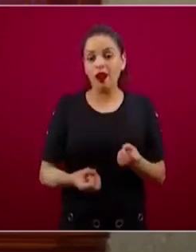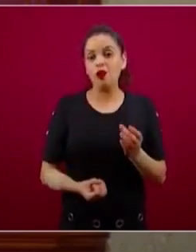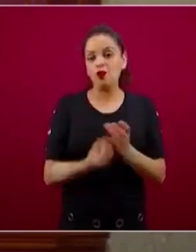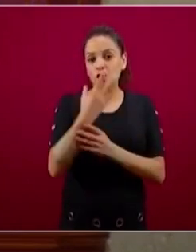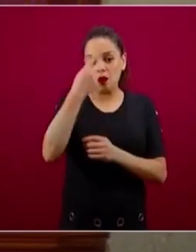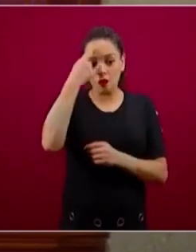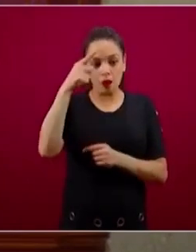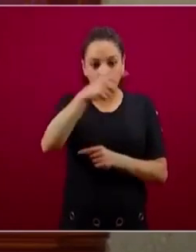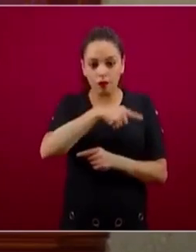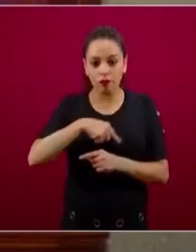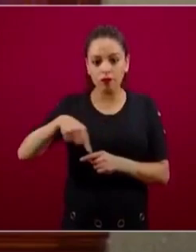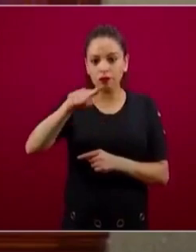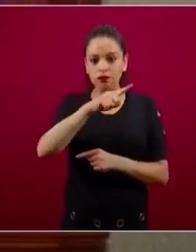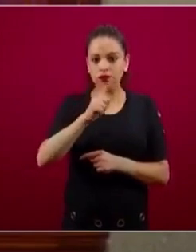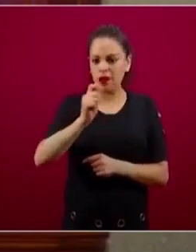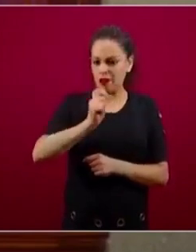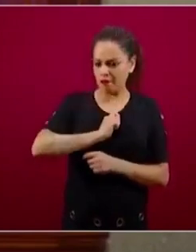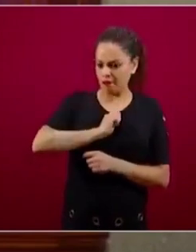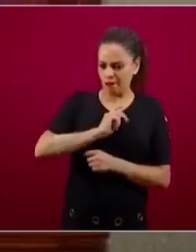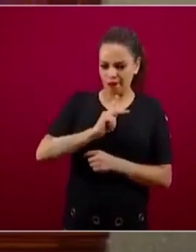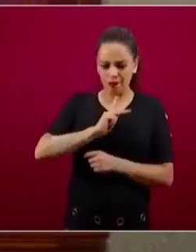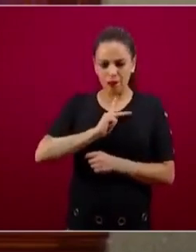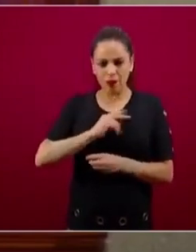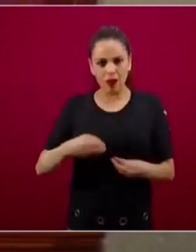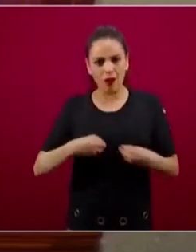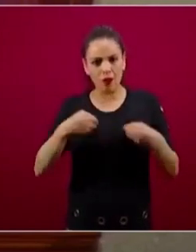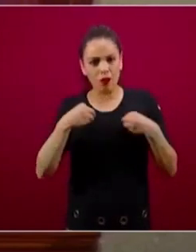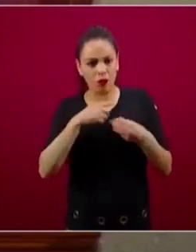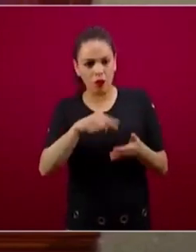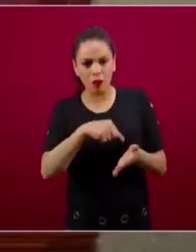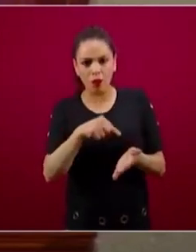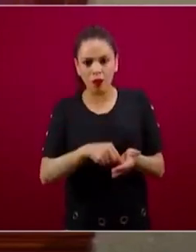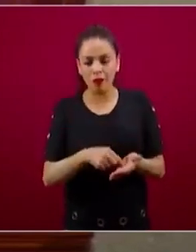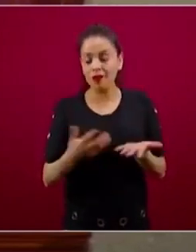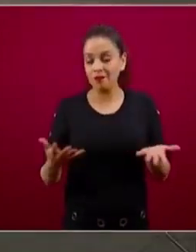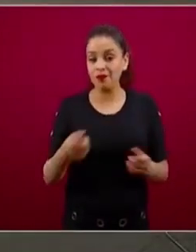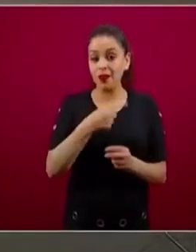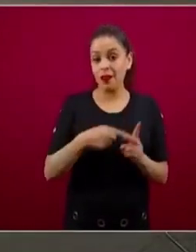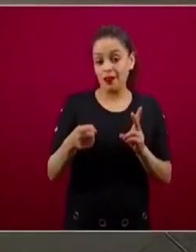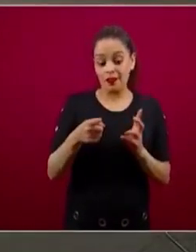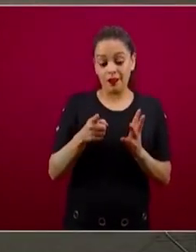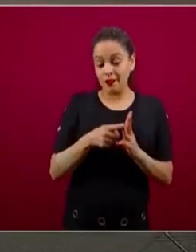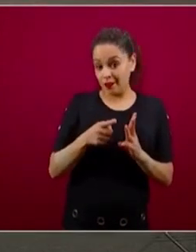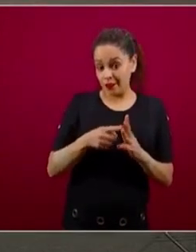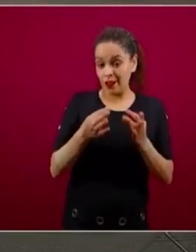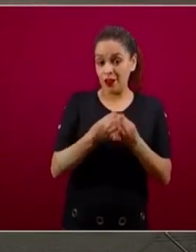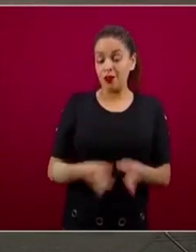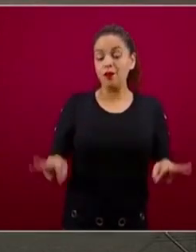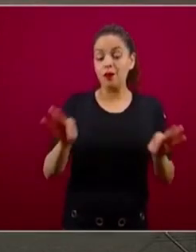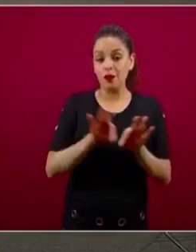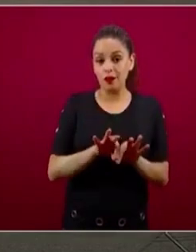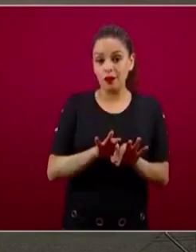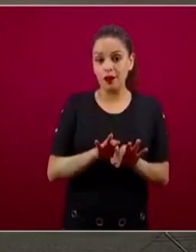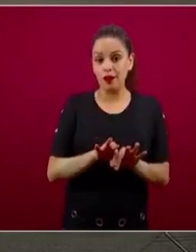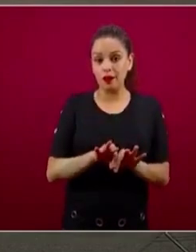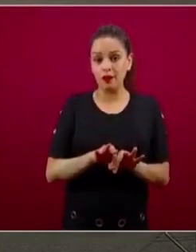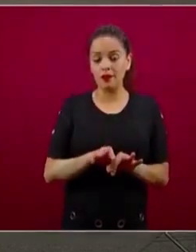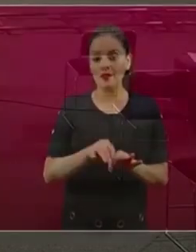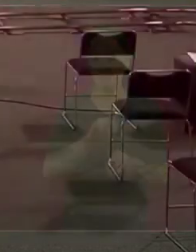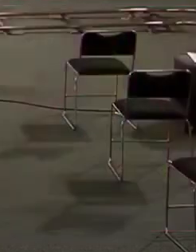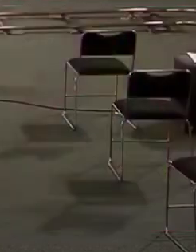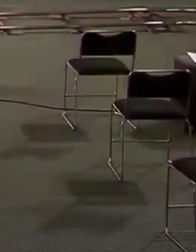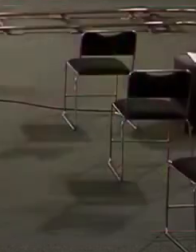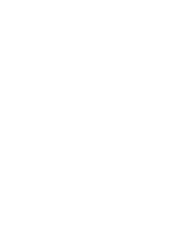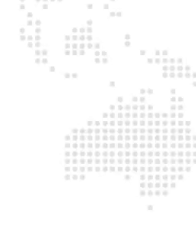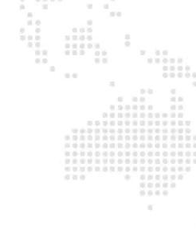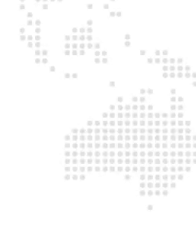local. Y el tercero, sumamente importante, la conformación de empleos también a nivel